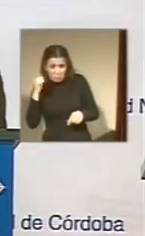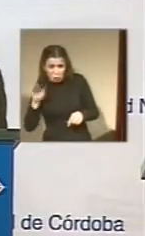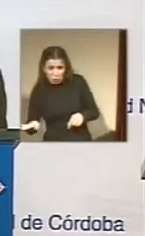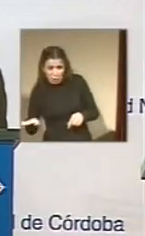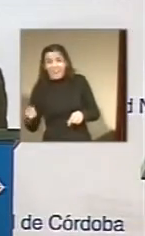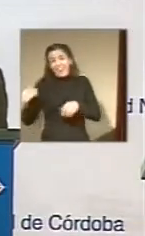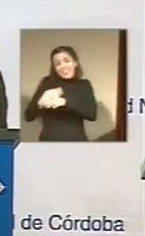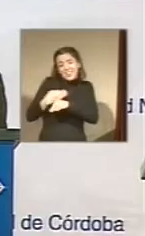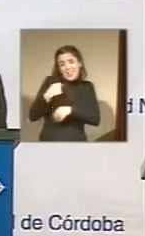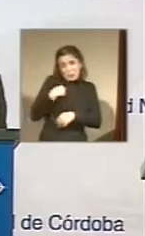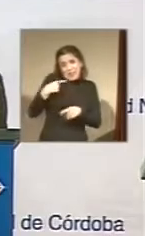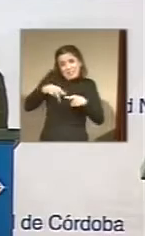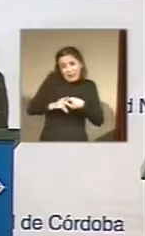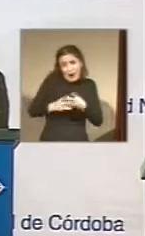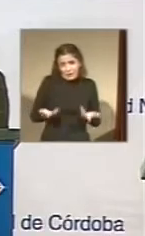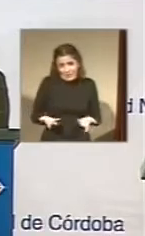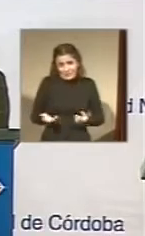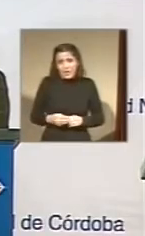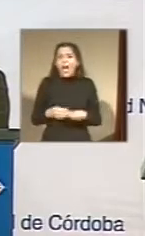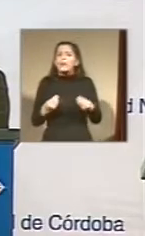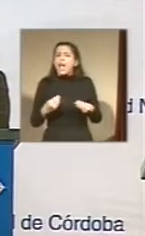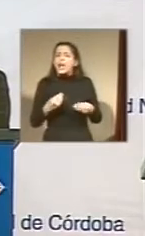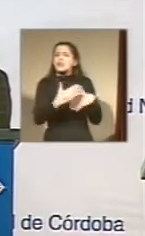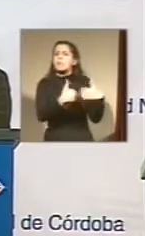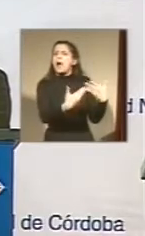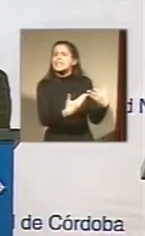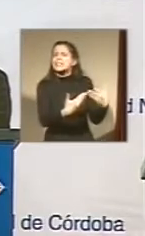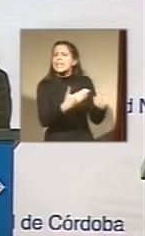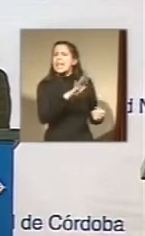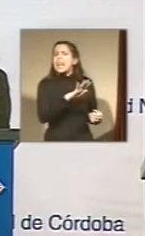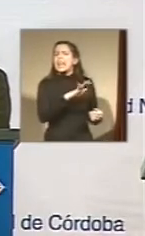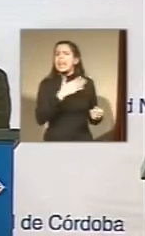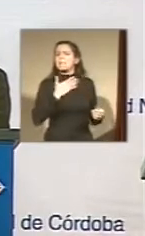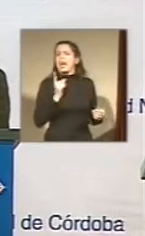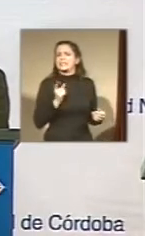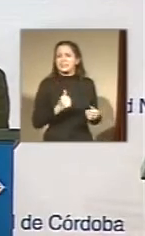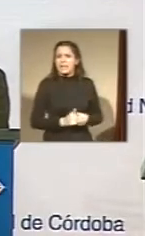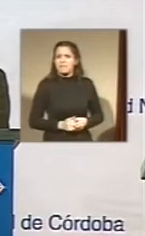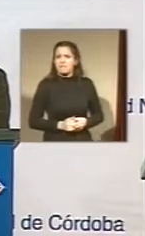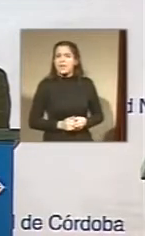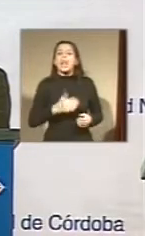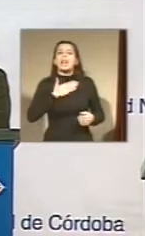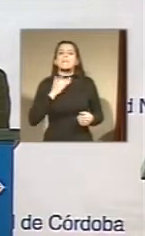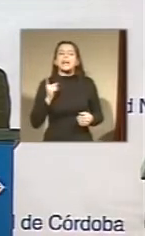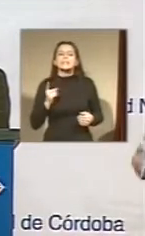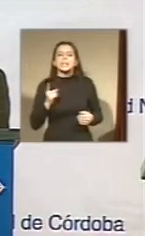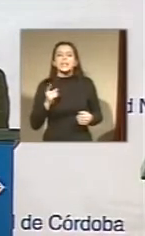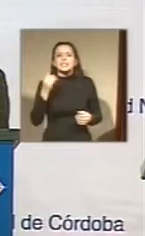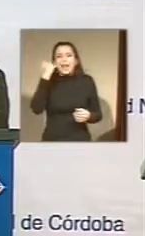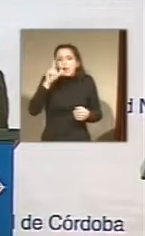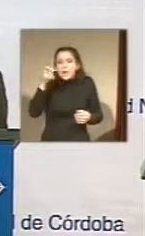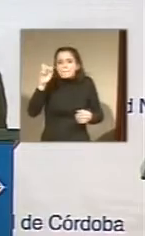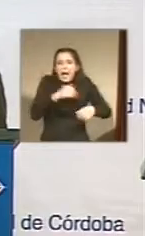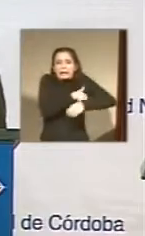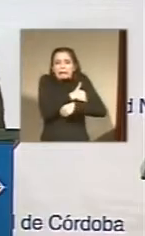hace una maestra que tiene unos niños que parece que en lugar de un pan traen lo digital debajo del brazo y le dan además